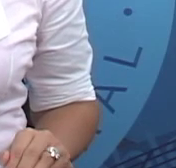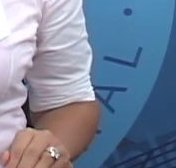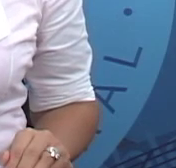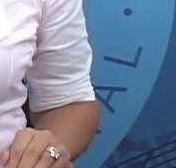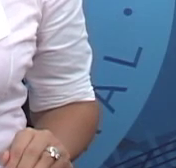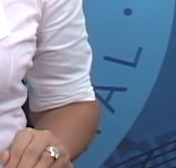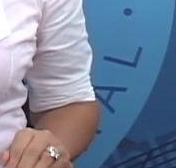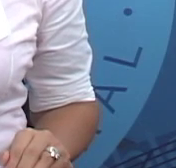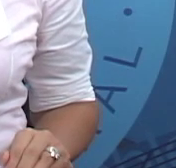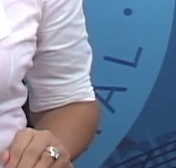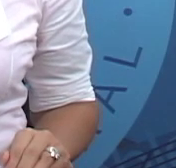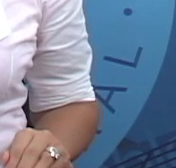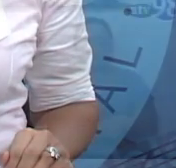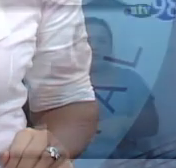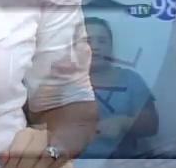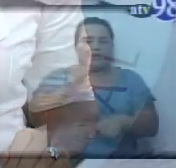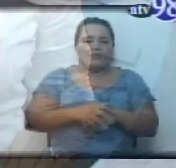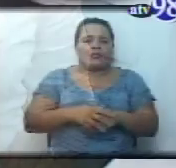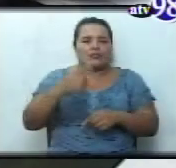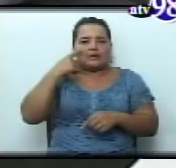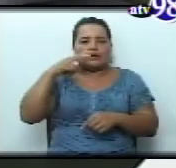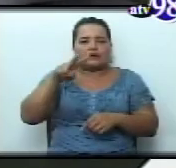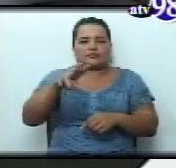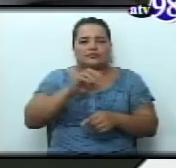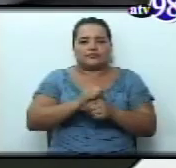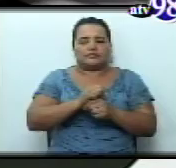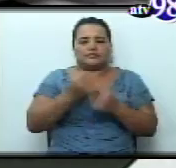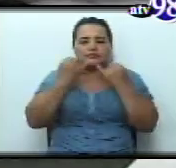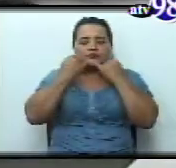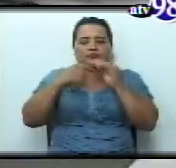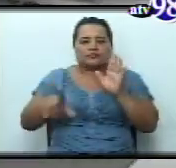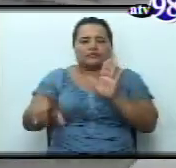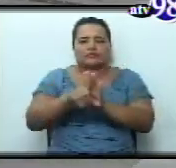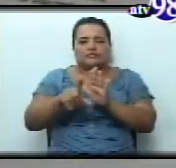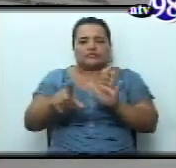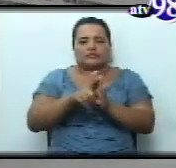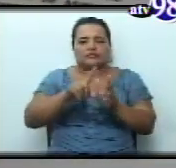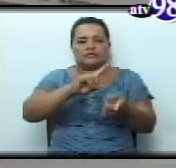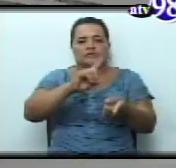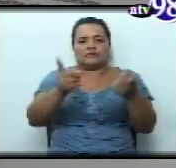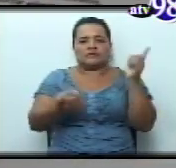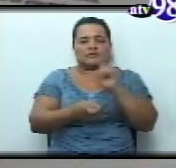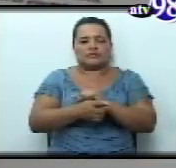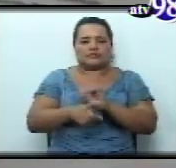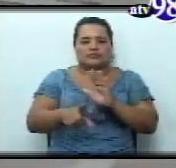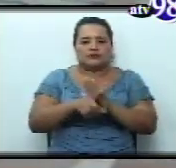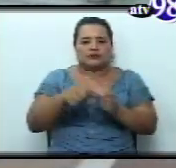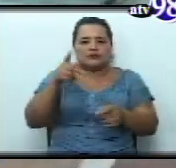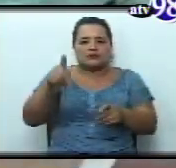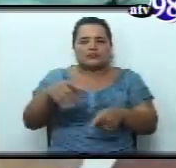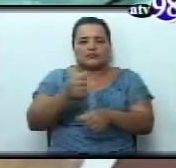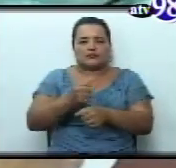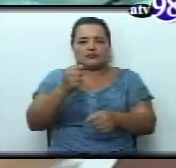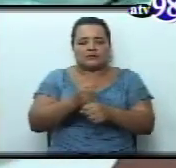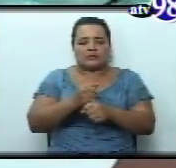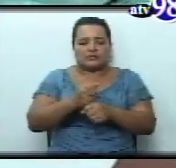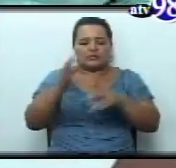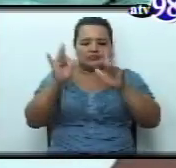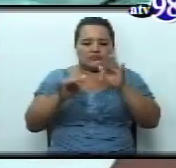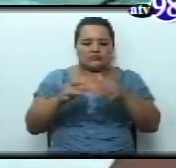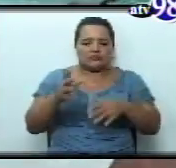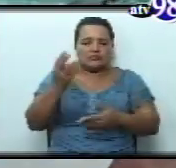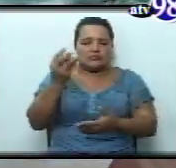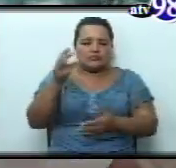Alejandro Bolaños Davis. La iniciativa de reforma a la Ley del Servicio Civil y la Carrera Administrativa